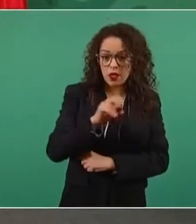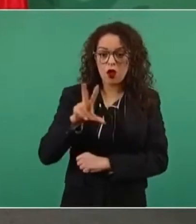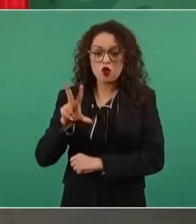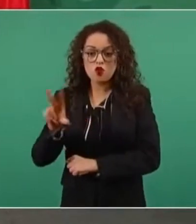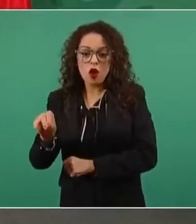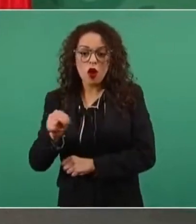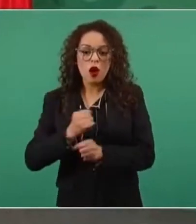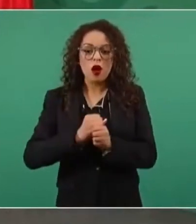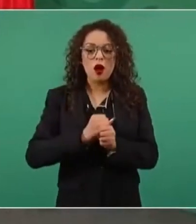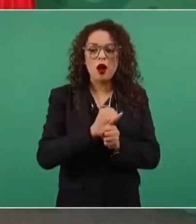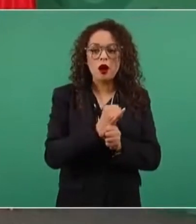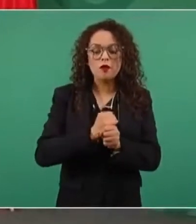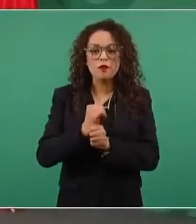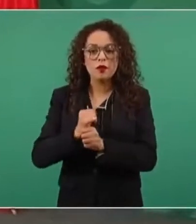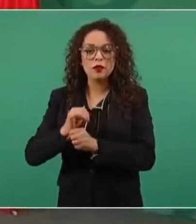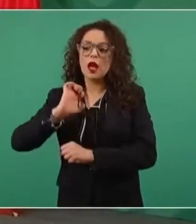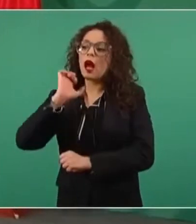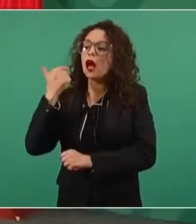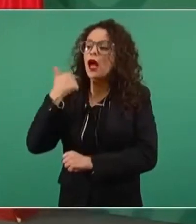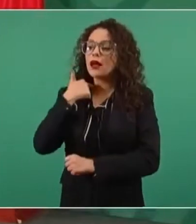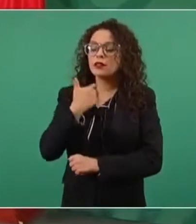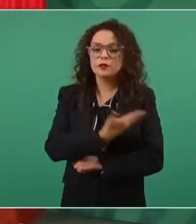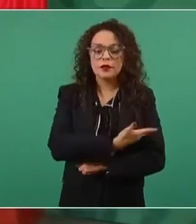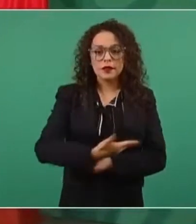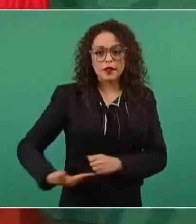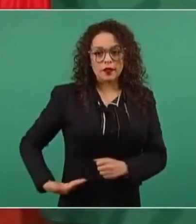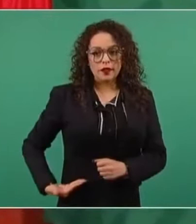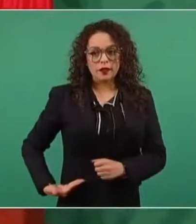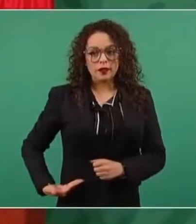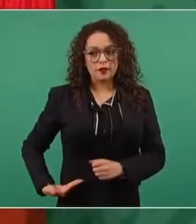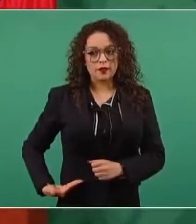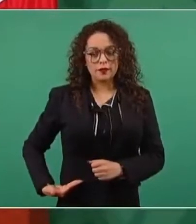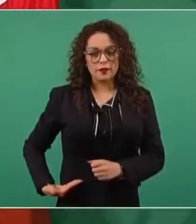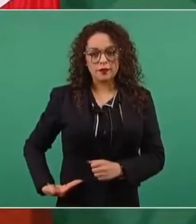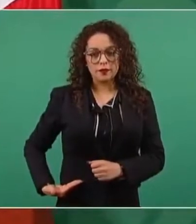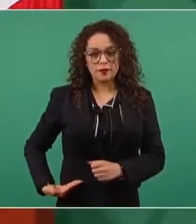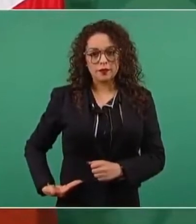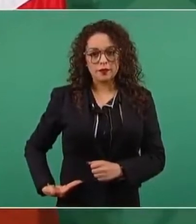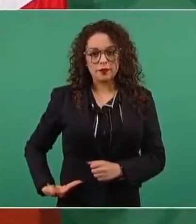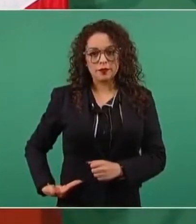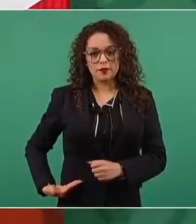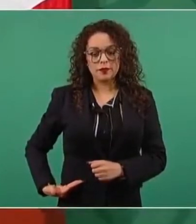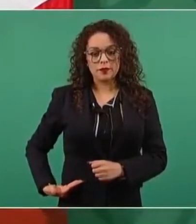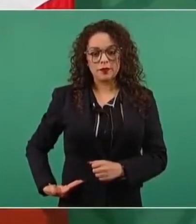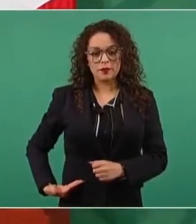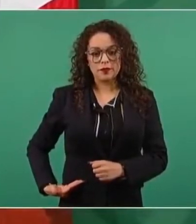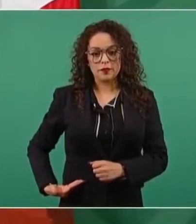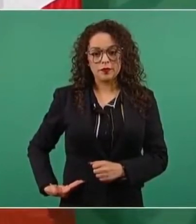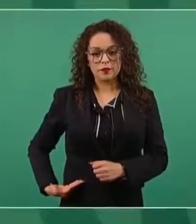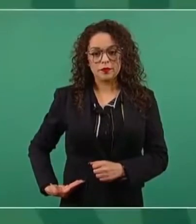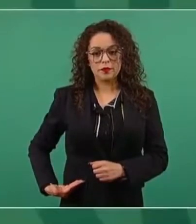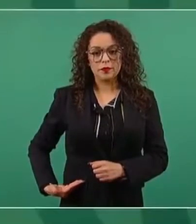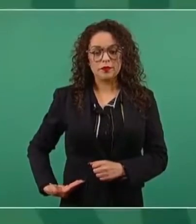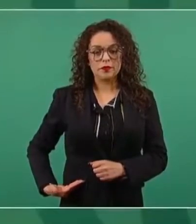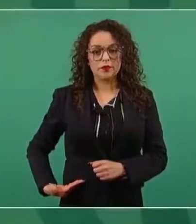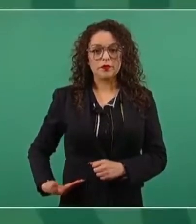a los expresidentes por supuestos